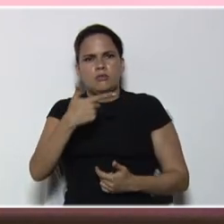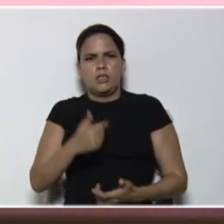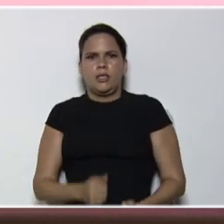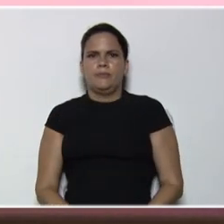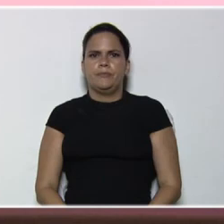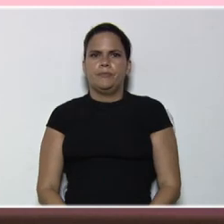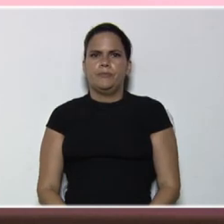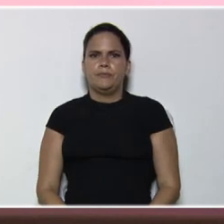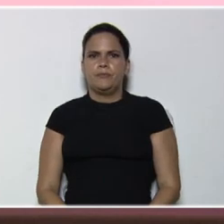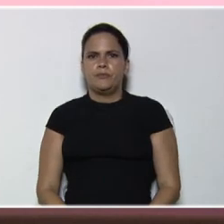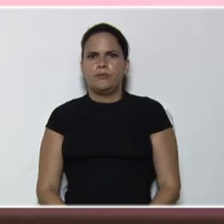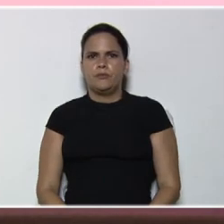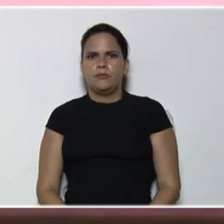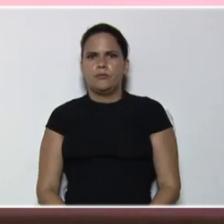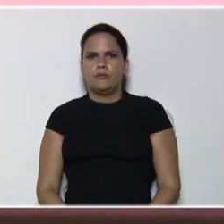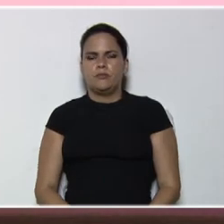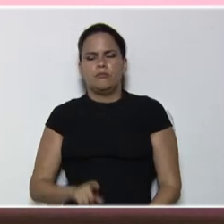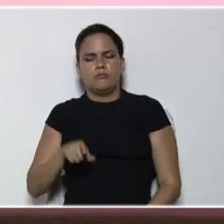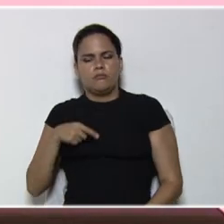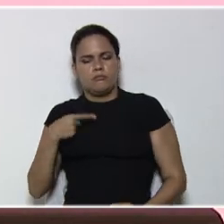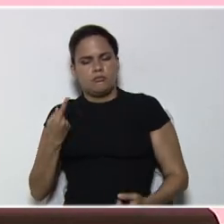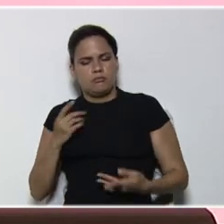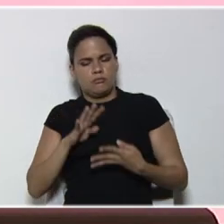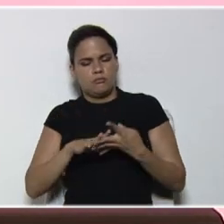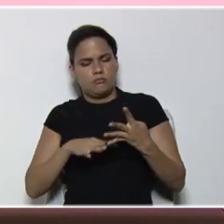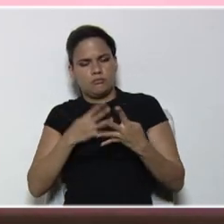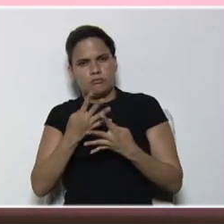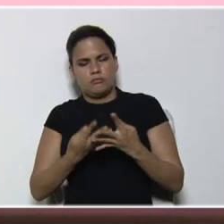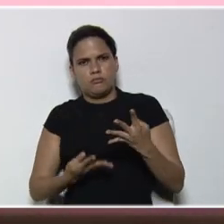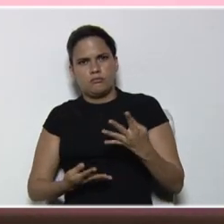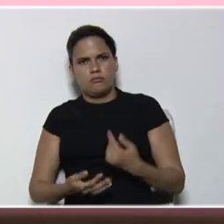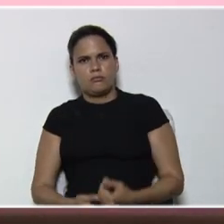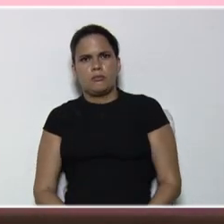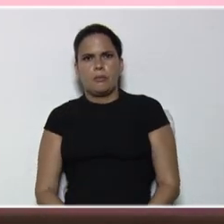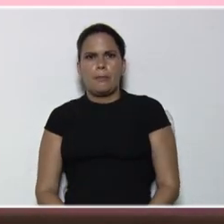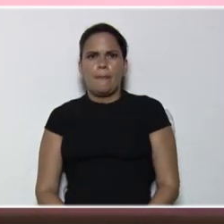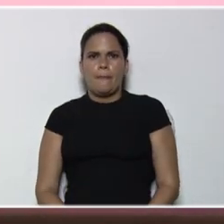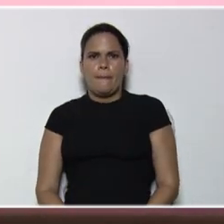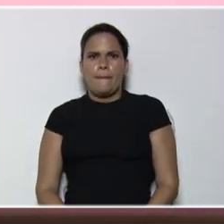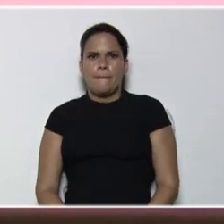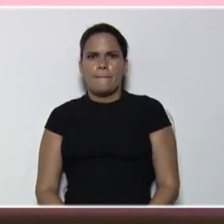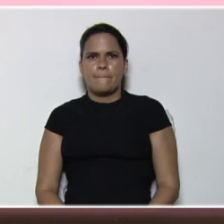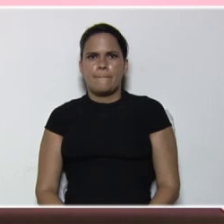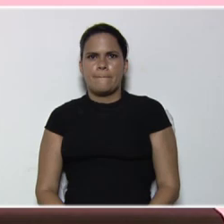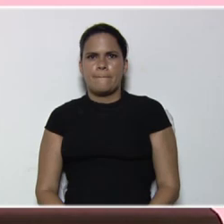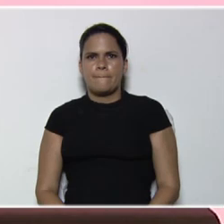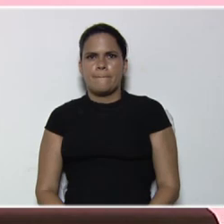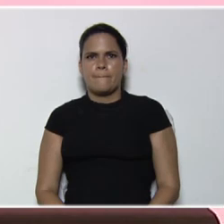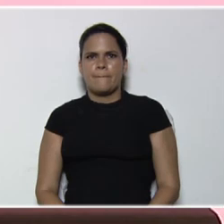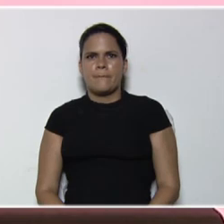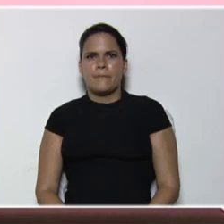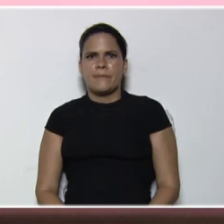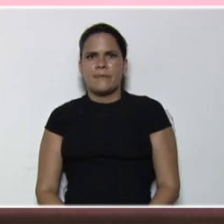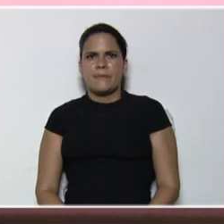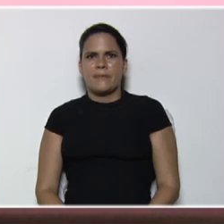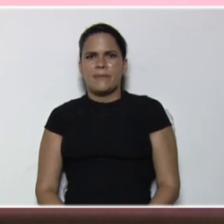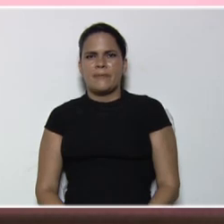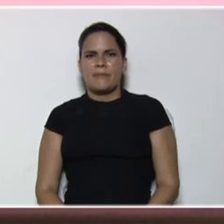pasamos, a otro tema, en la matemática, en este caso, a los radicales,